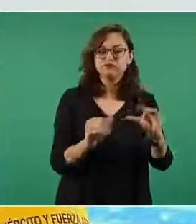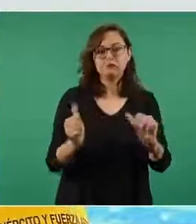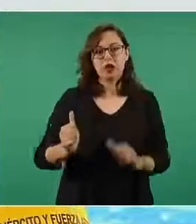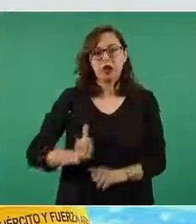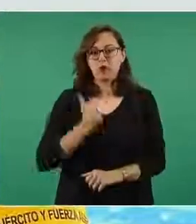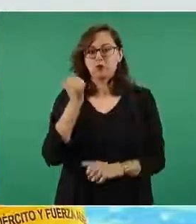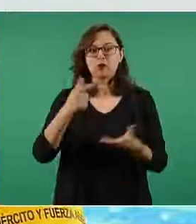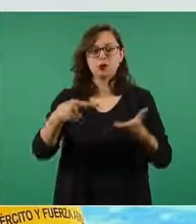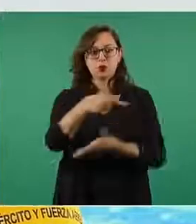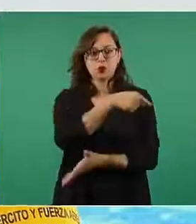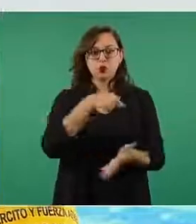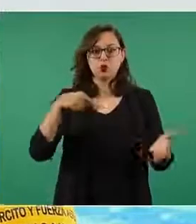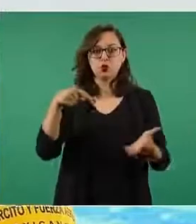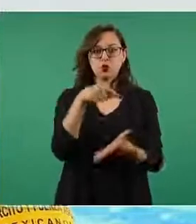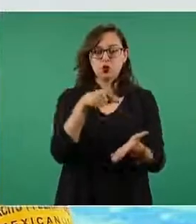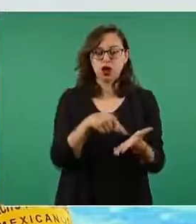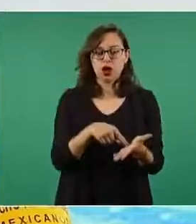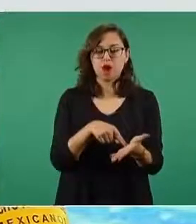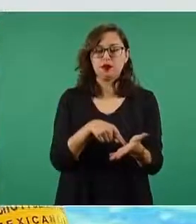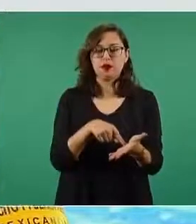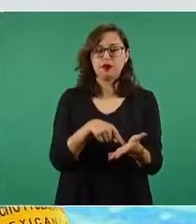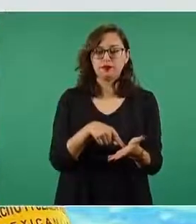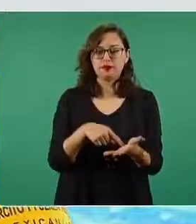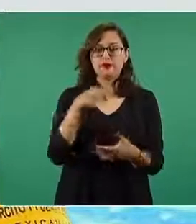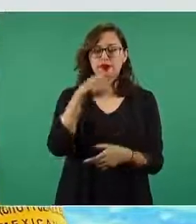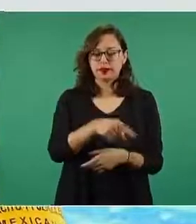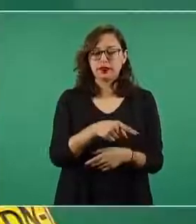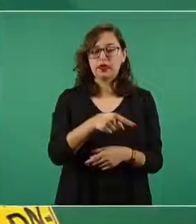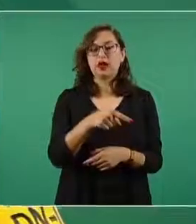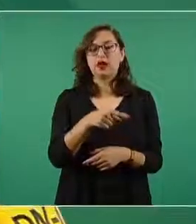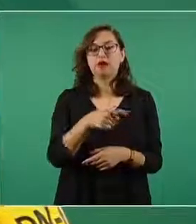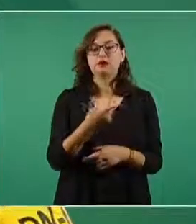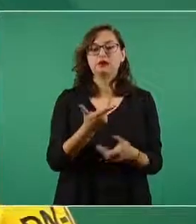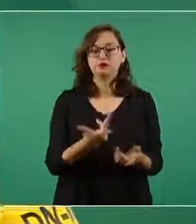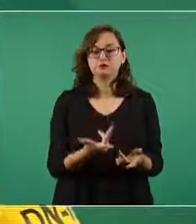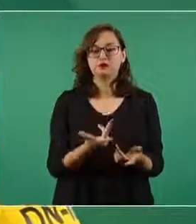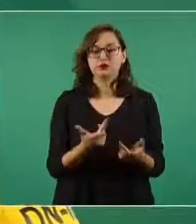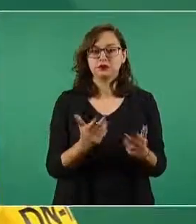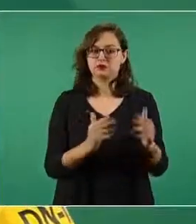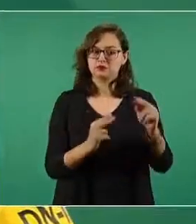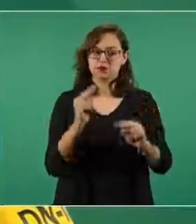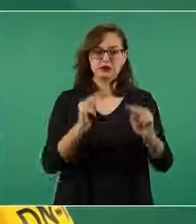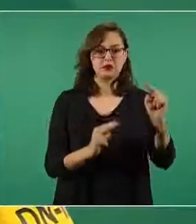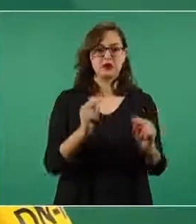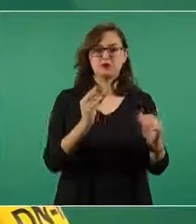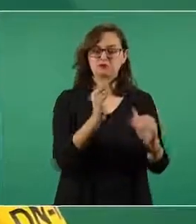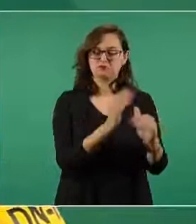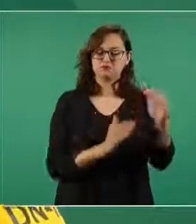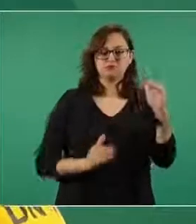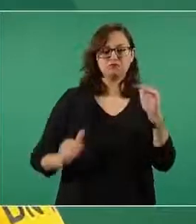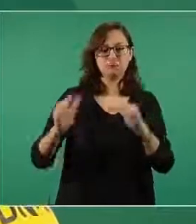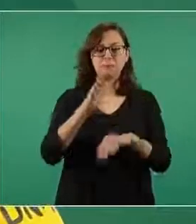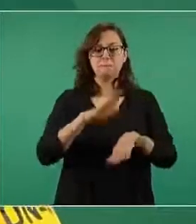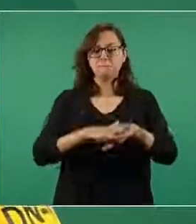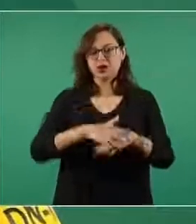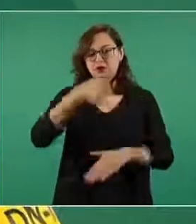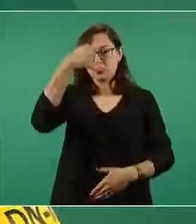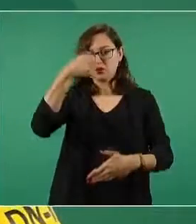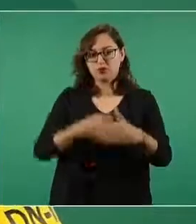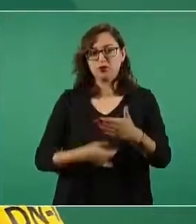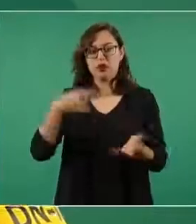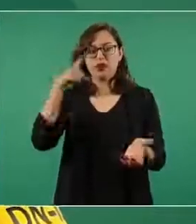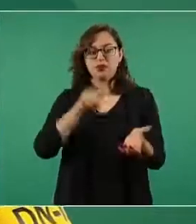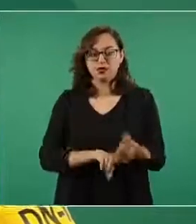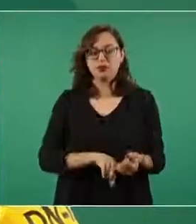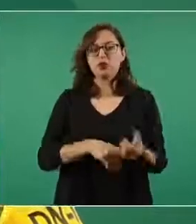instalaciones en el más nivel superior que tenemos en especialización dentro de la